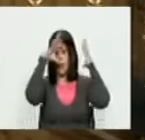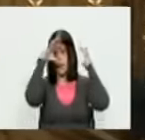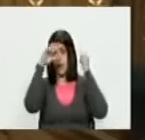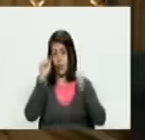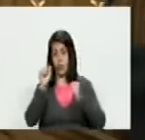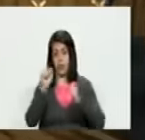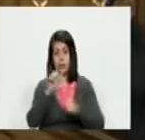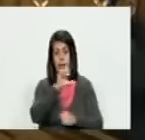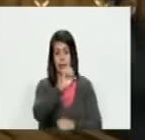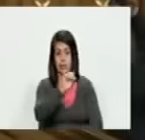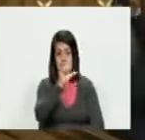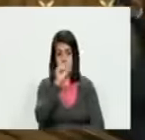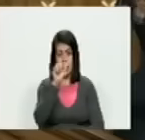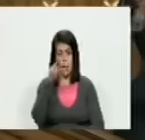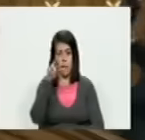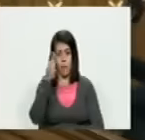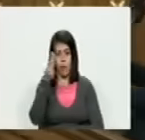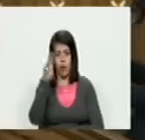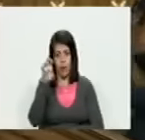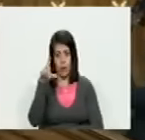Samuel Moncada